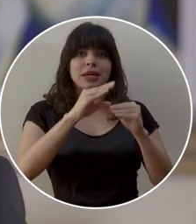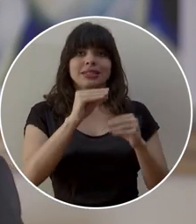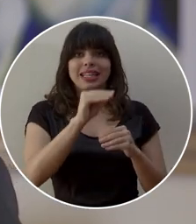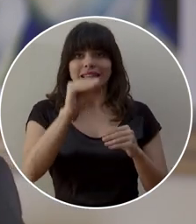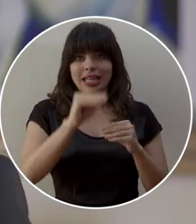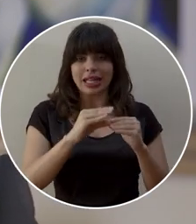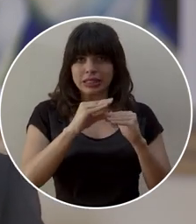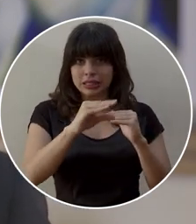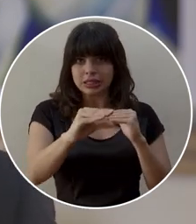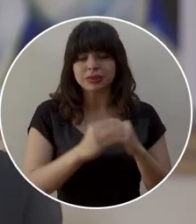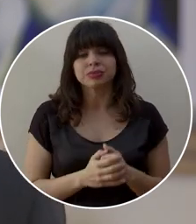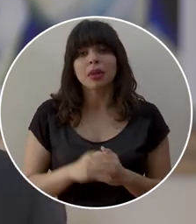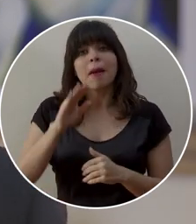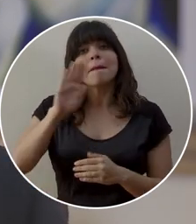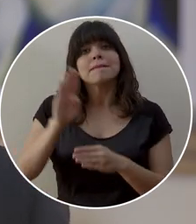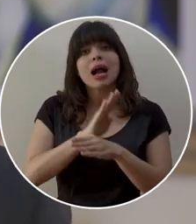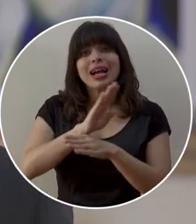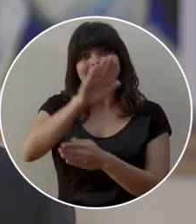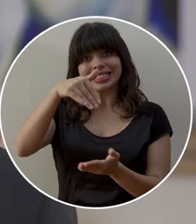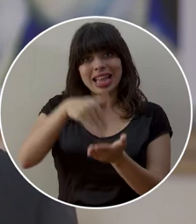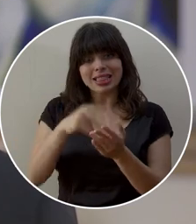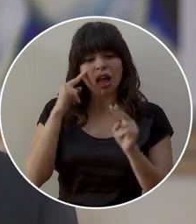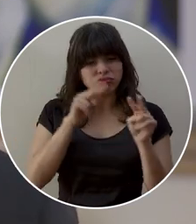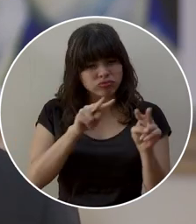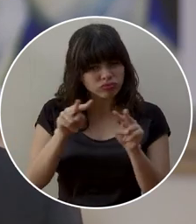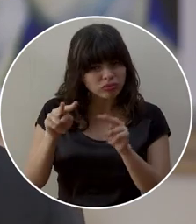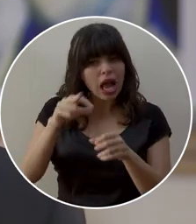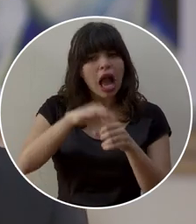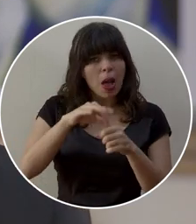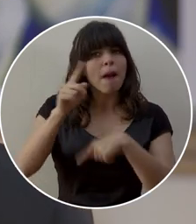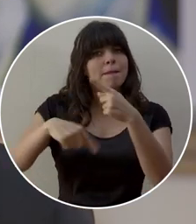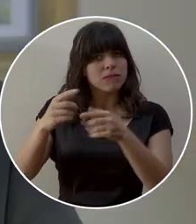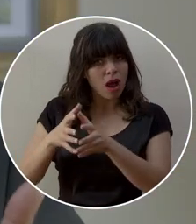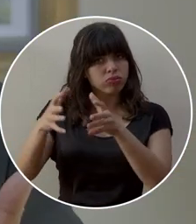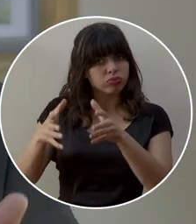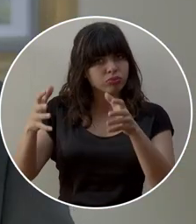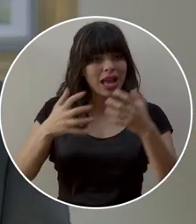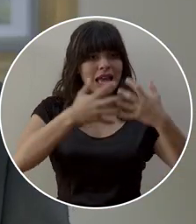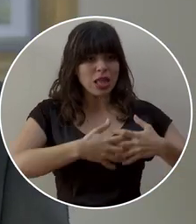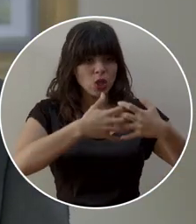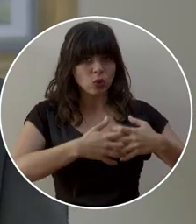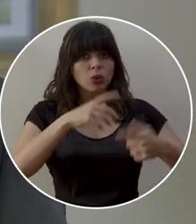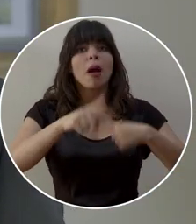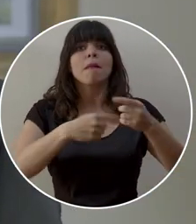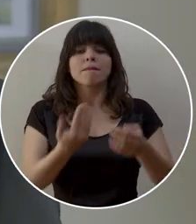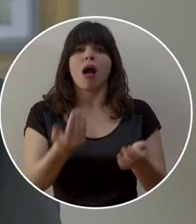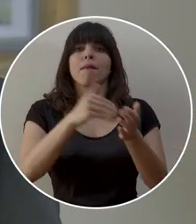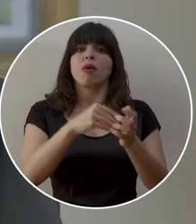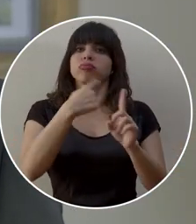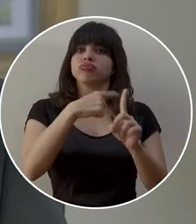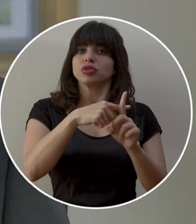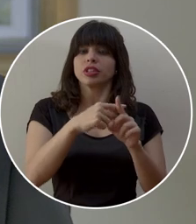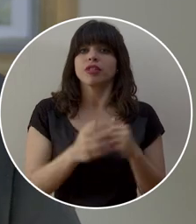El Banco Central pronostica que el sector agrícola se reactivará, el industrial recuperará niveles positivos